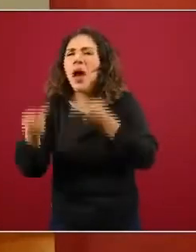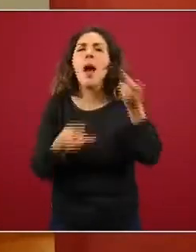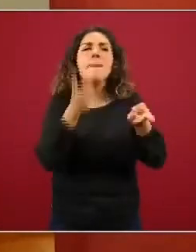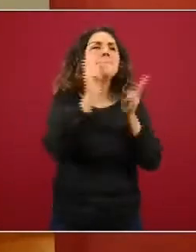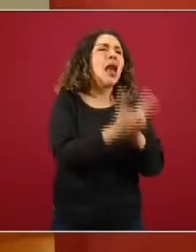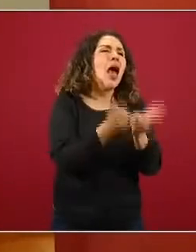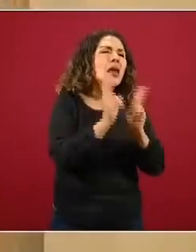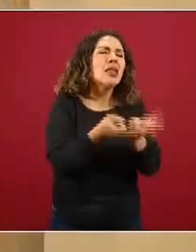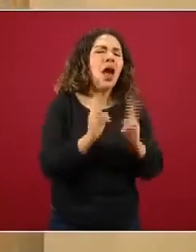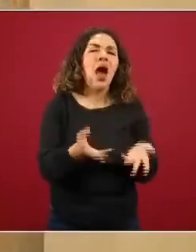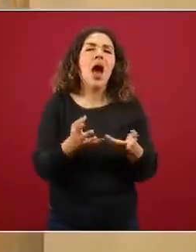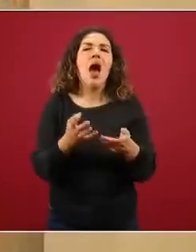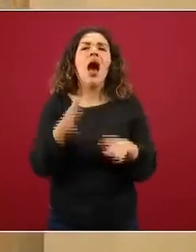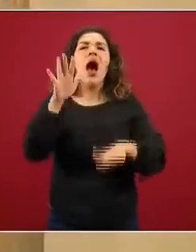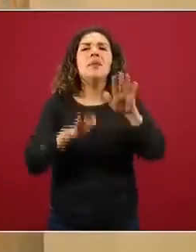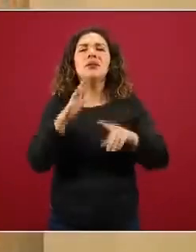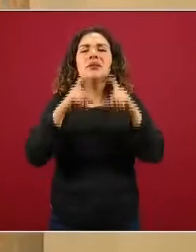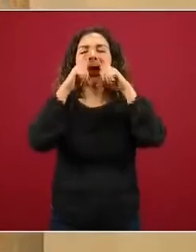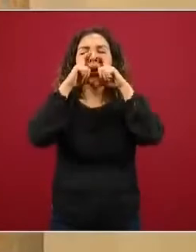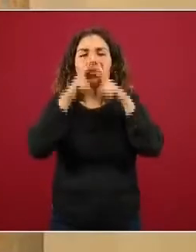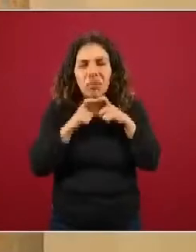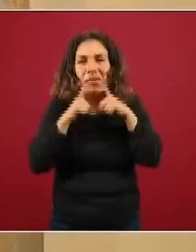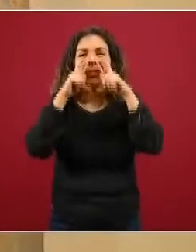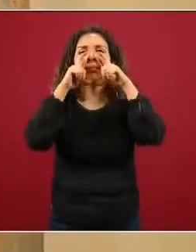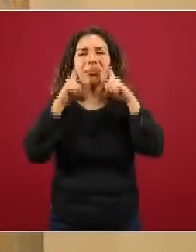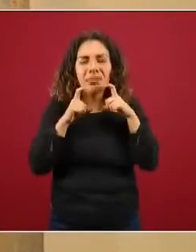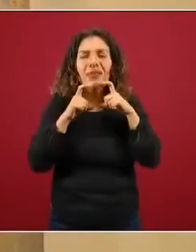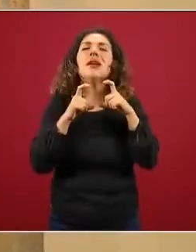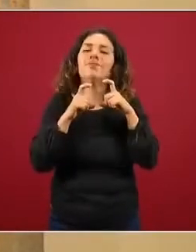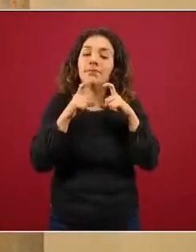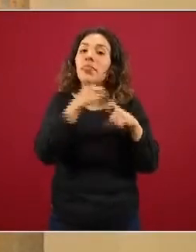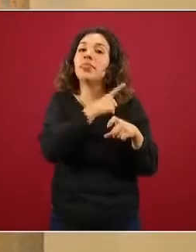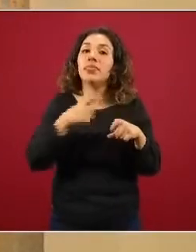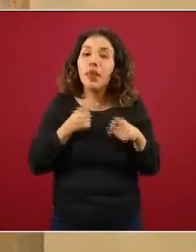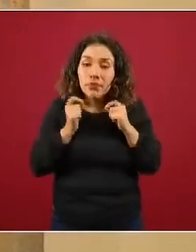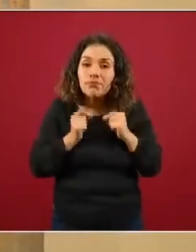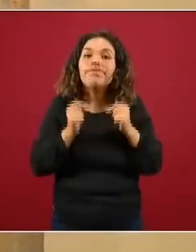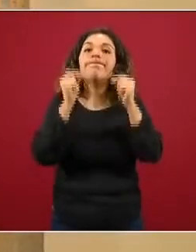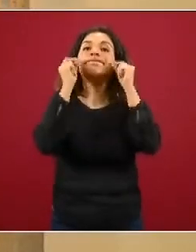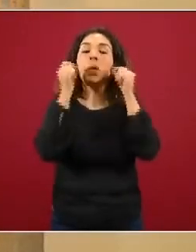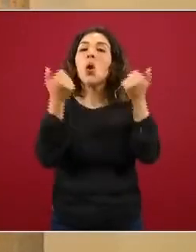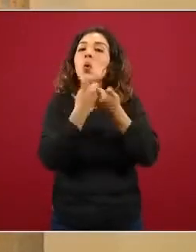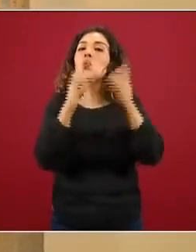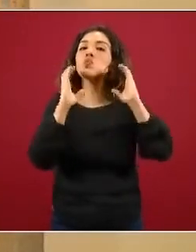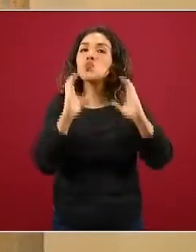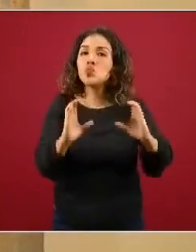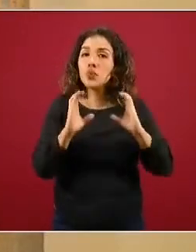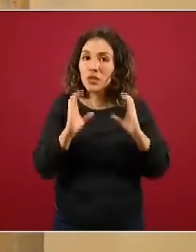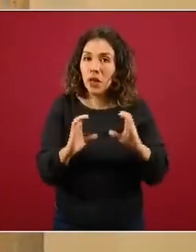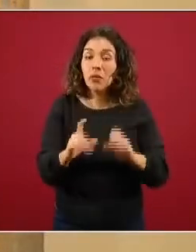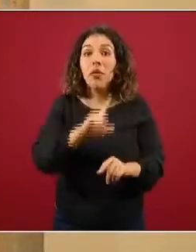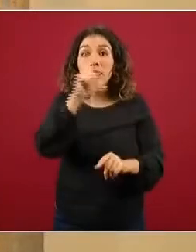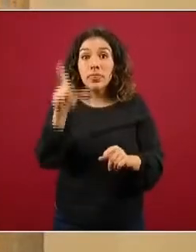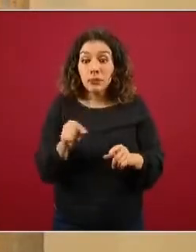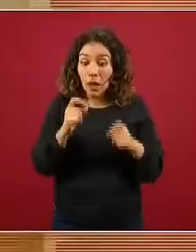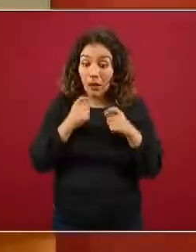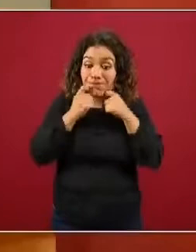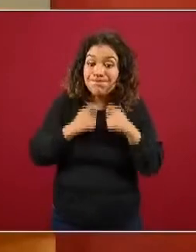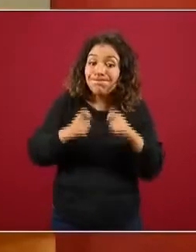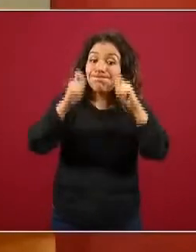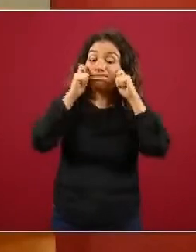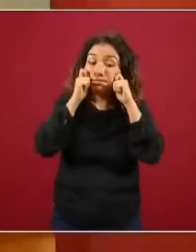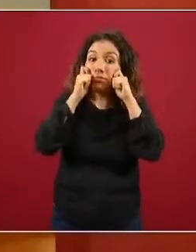platicando, baja el cubrebocas. Hay que acomodarlo con el mayor cuidado posible y después de acomodarlo,